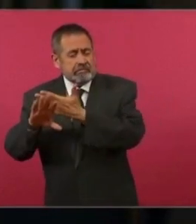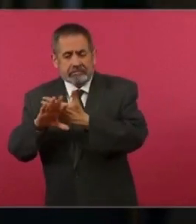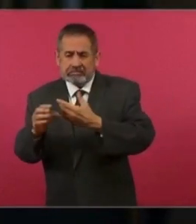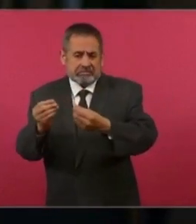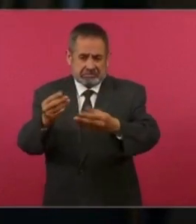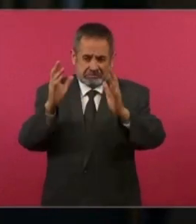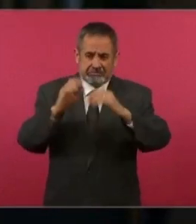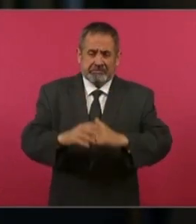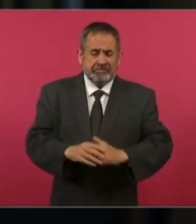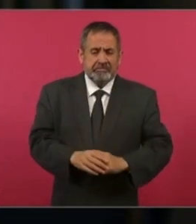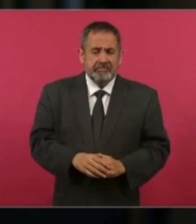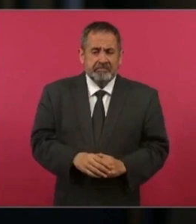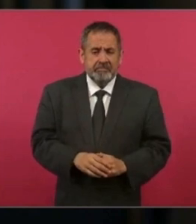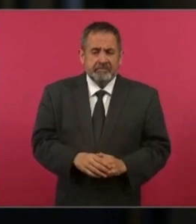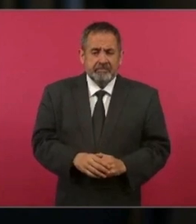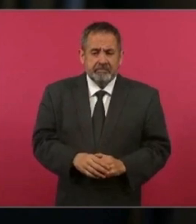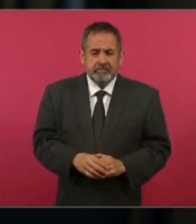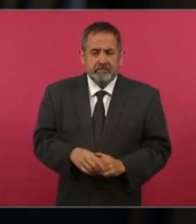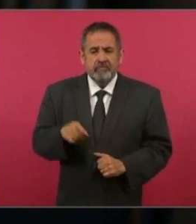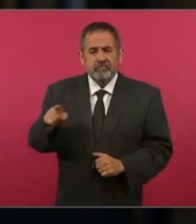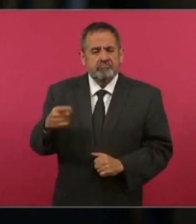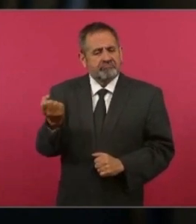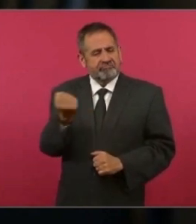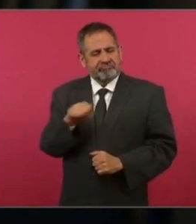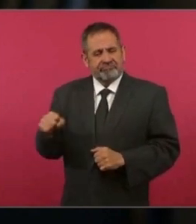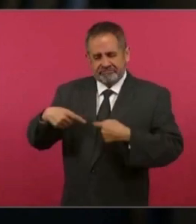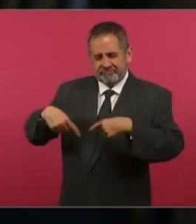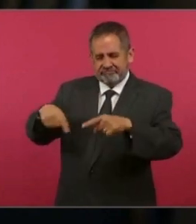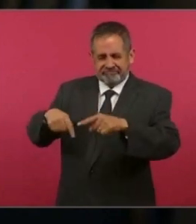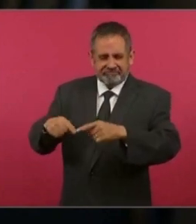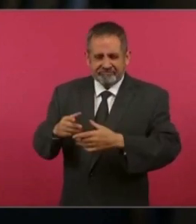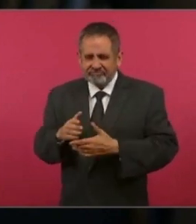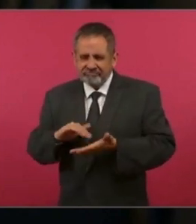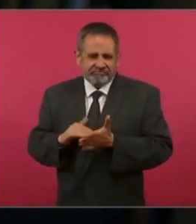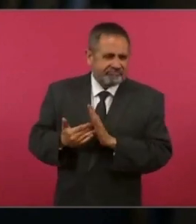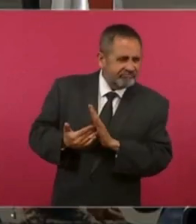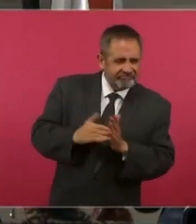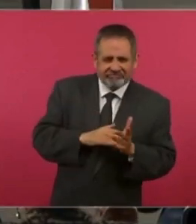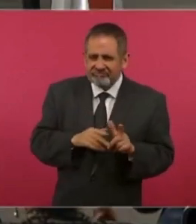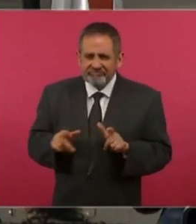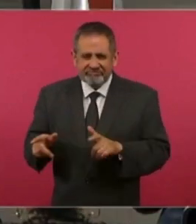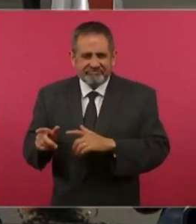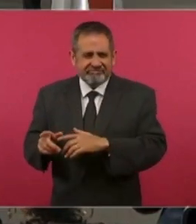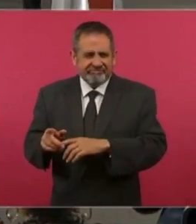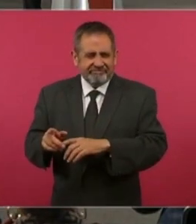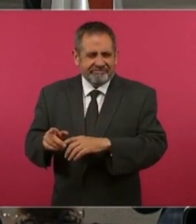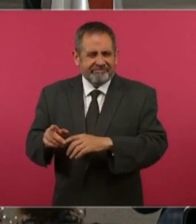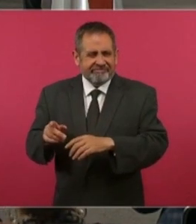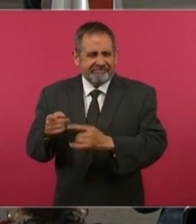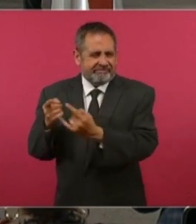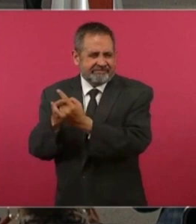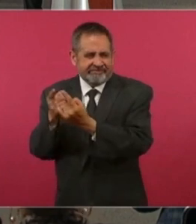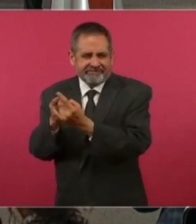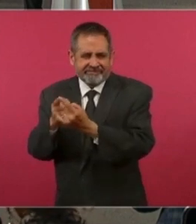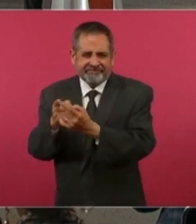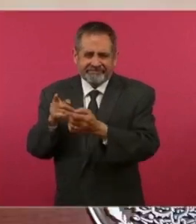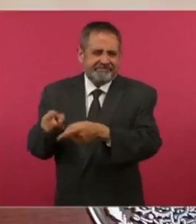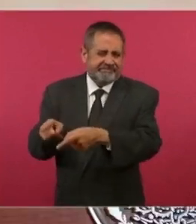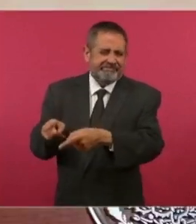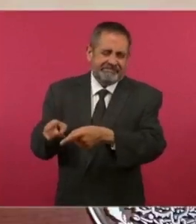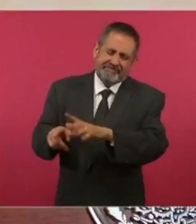es buen delantero, siempre